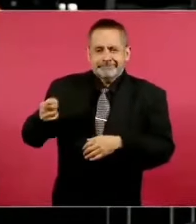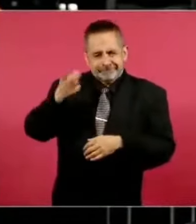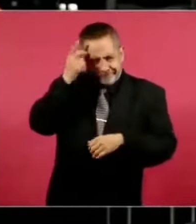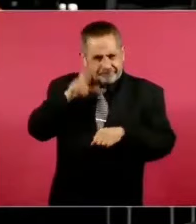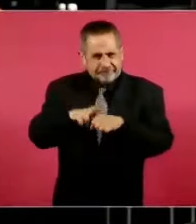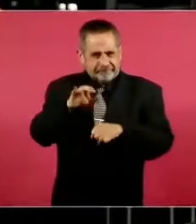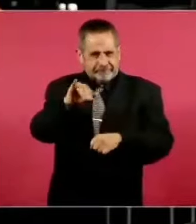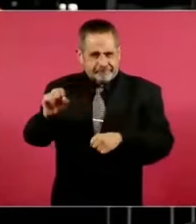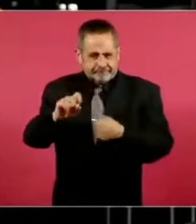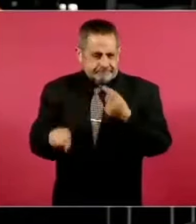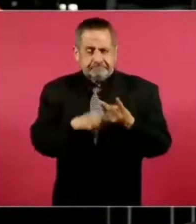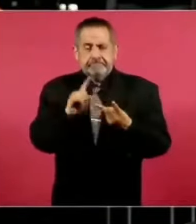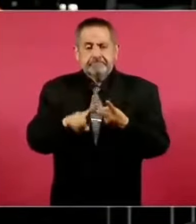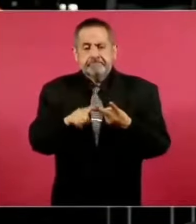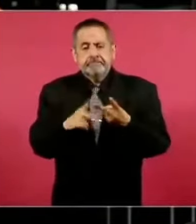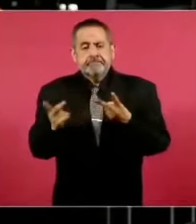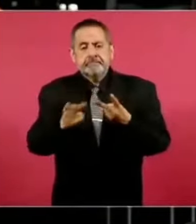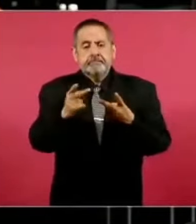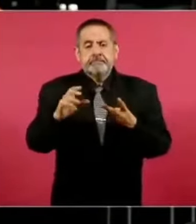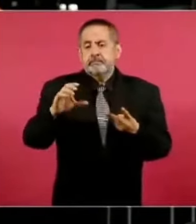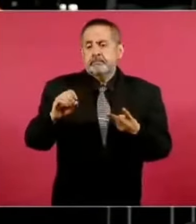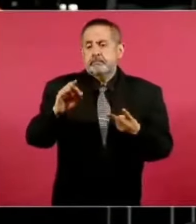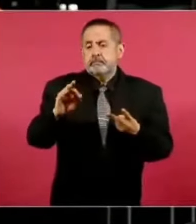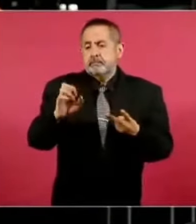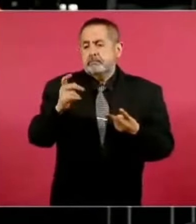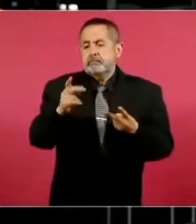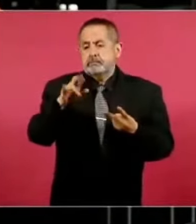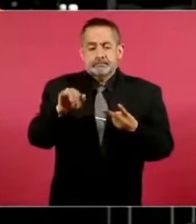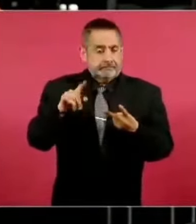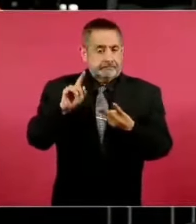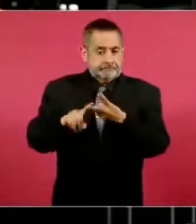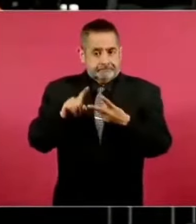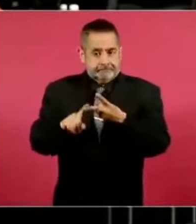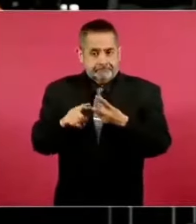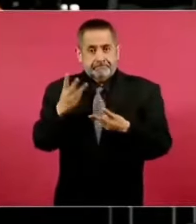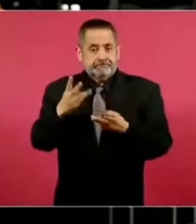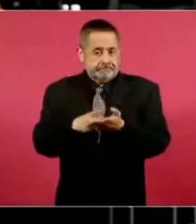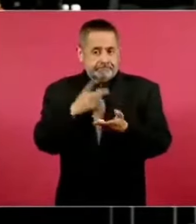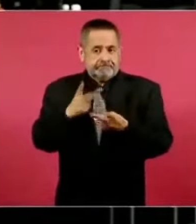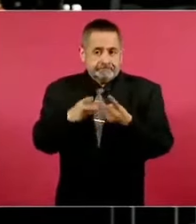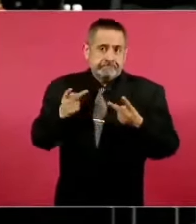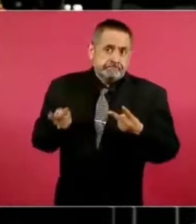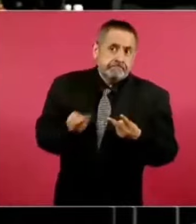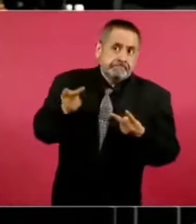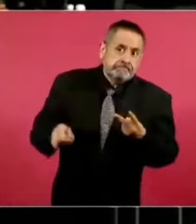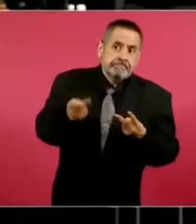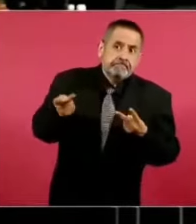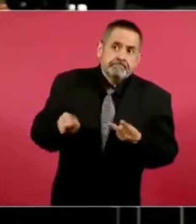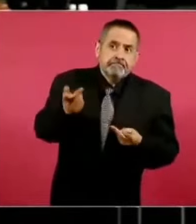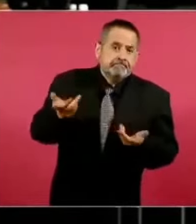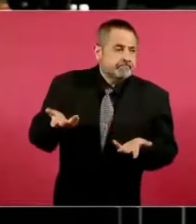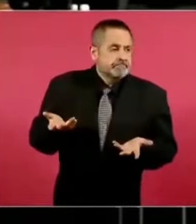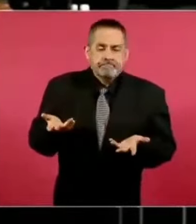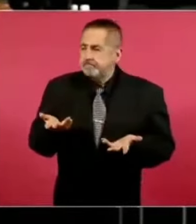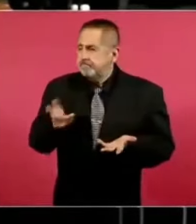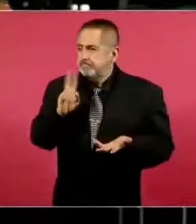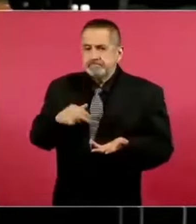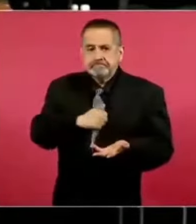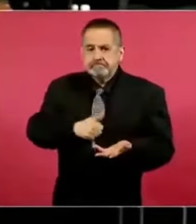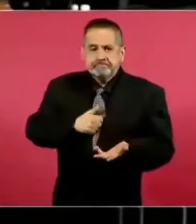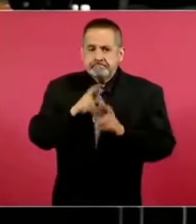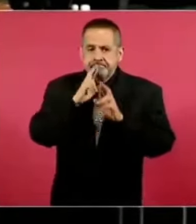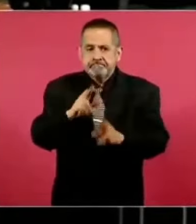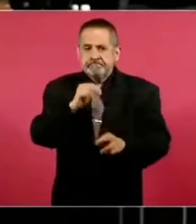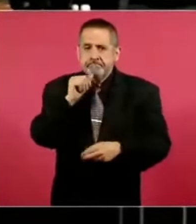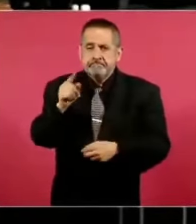Otra pregunta sería para Cofepris, ya que aquí sería la tercera vez que pregunto. Y no se me ha dado desafortunadamente respuesta por